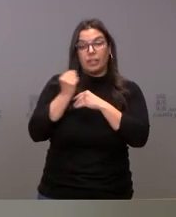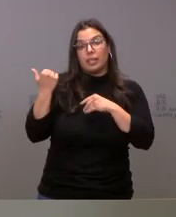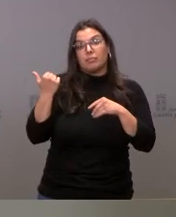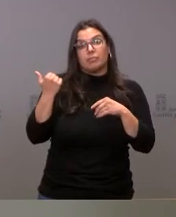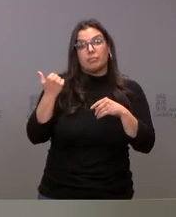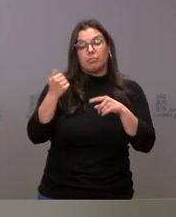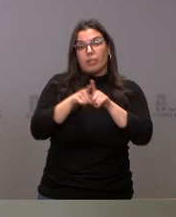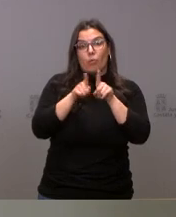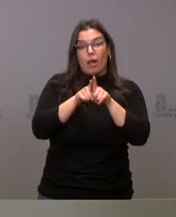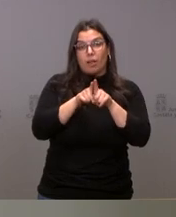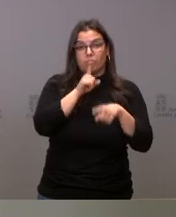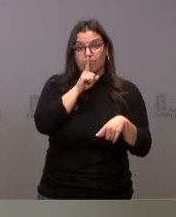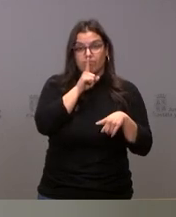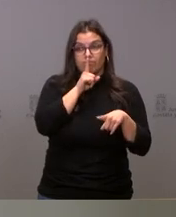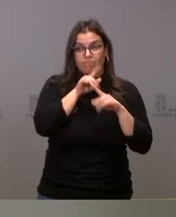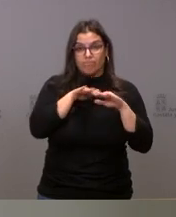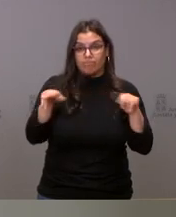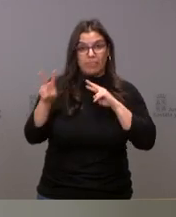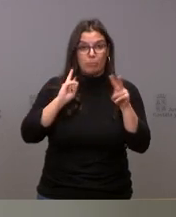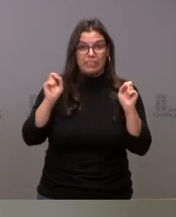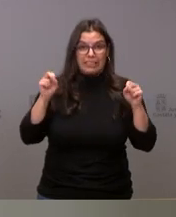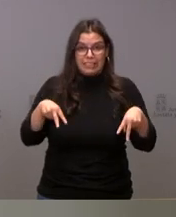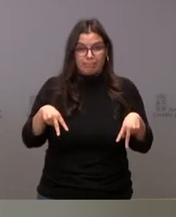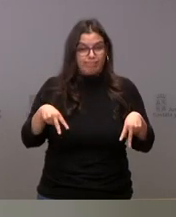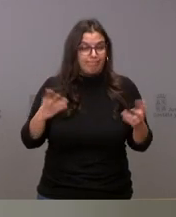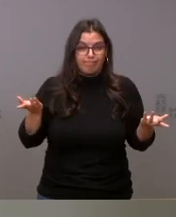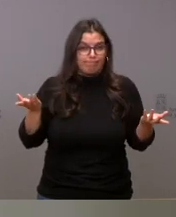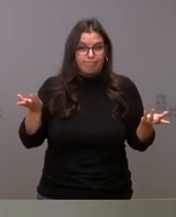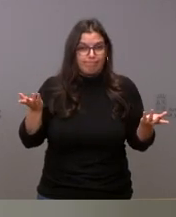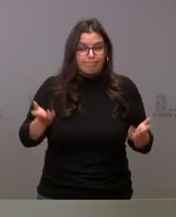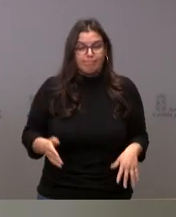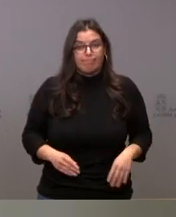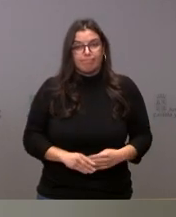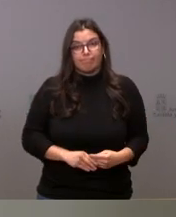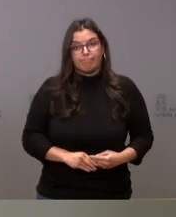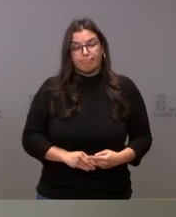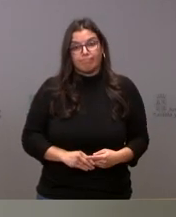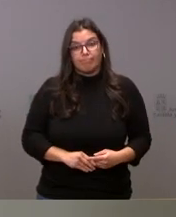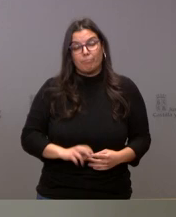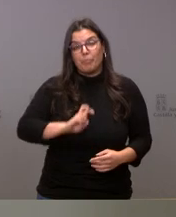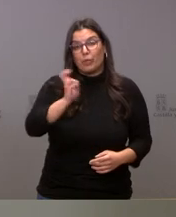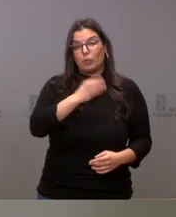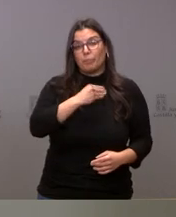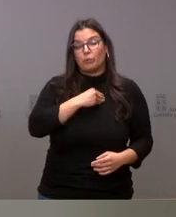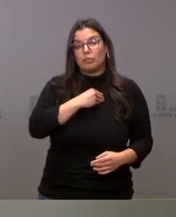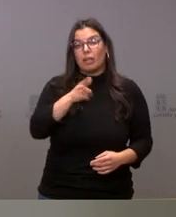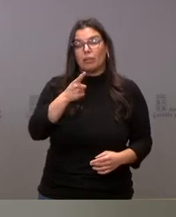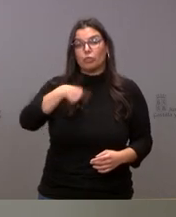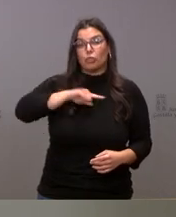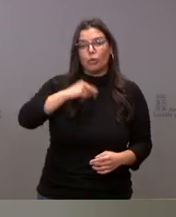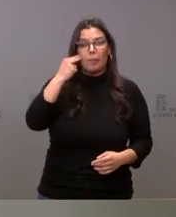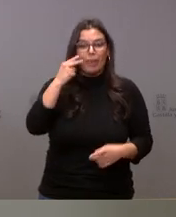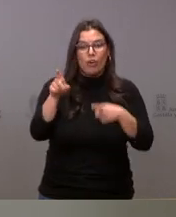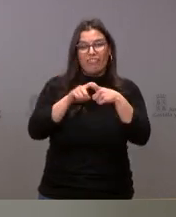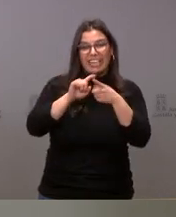veces se da que es la callada por respuesta. No contestó a ese requerimiento por parte de Castilla y León. Y en cuanto a si nos da miedo la